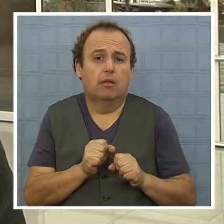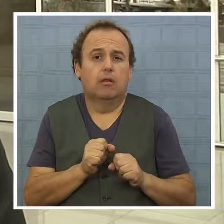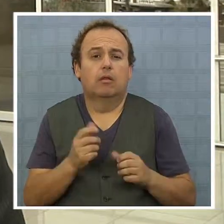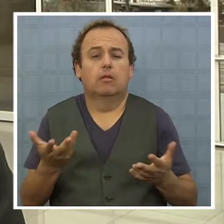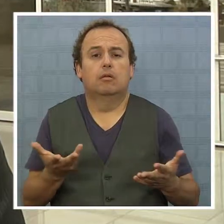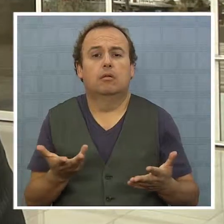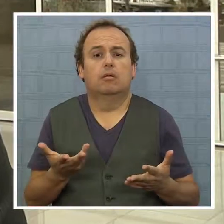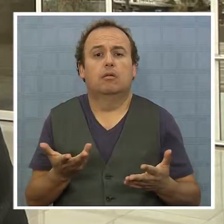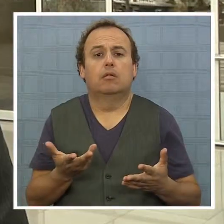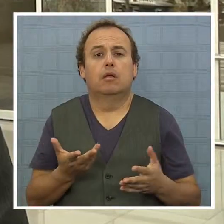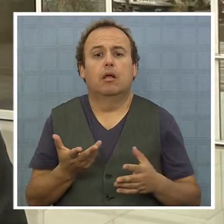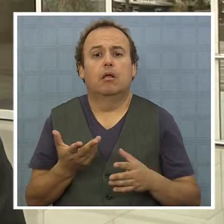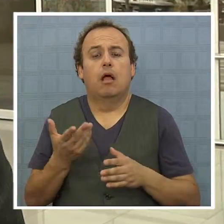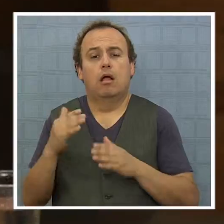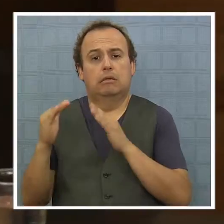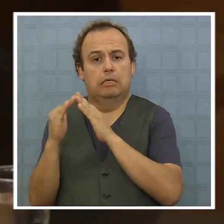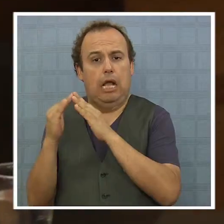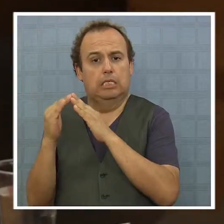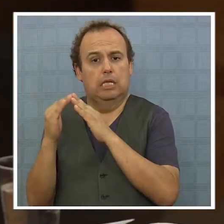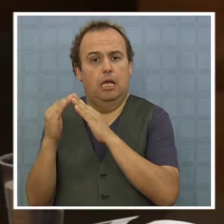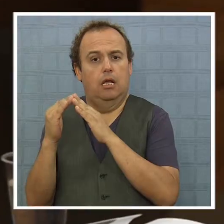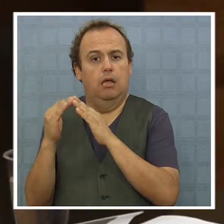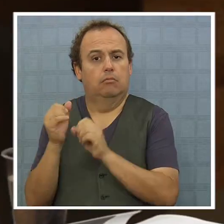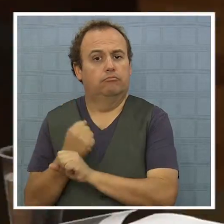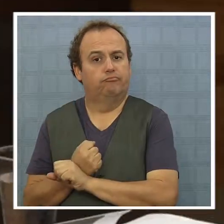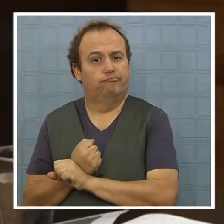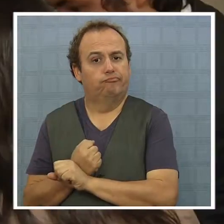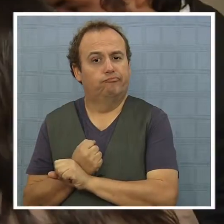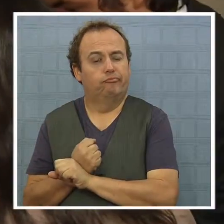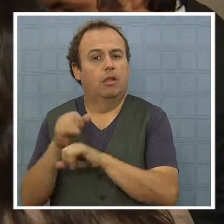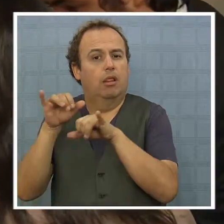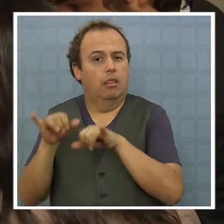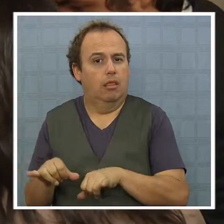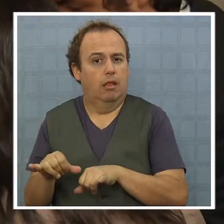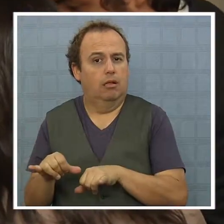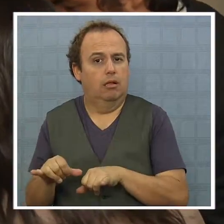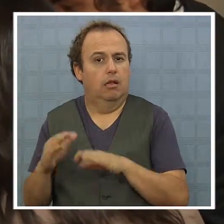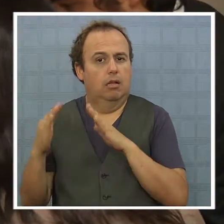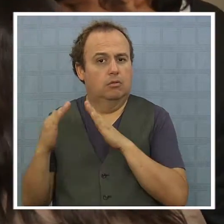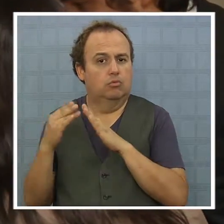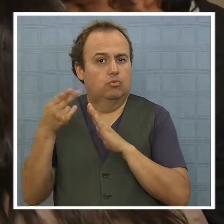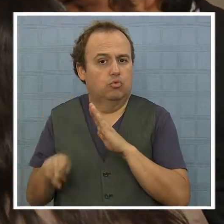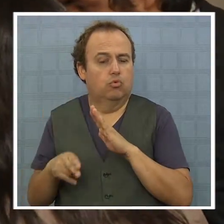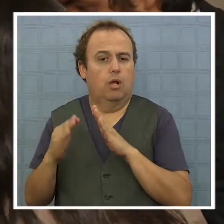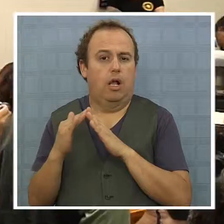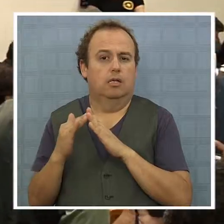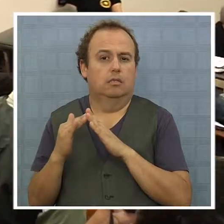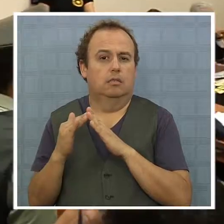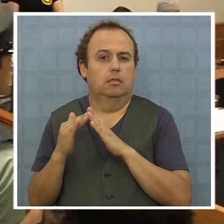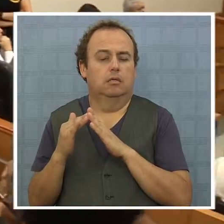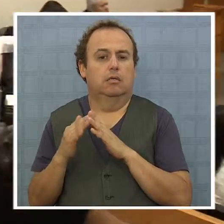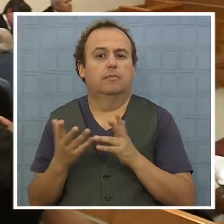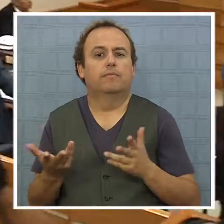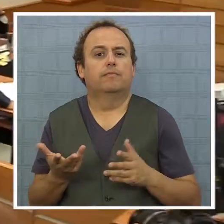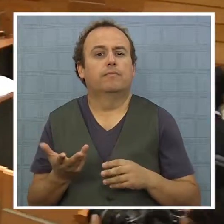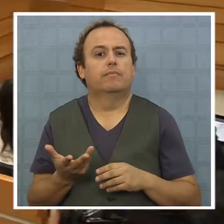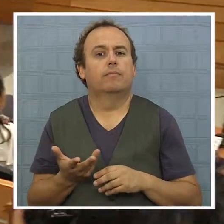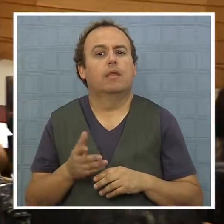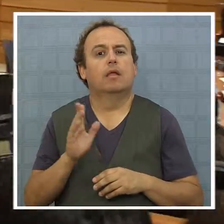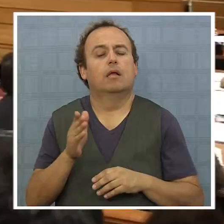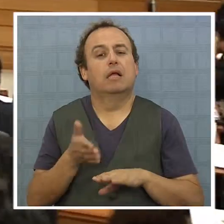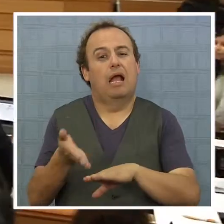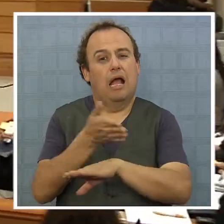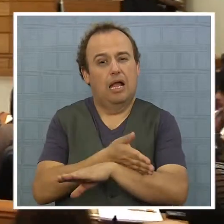el régimen cautelar a través de esta medida del arresto domiciliario total. Con